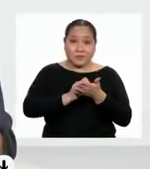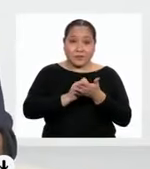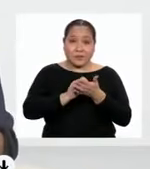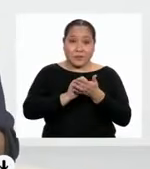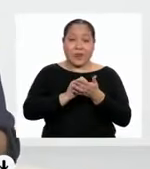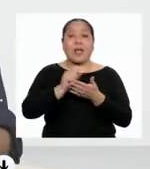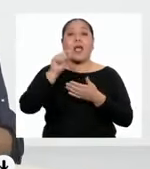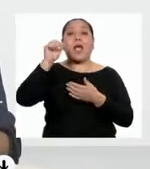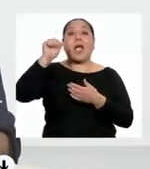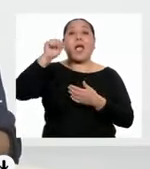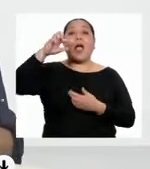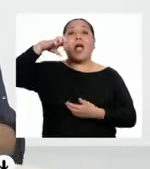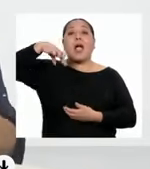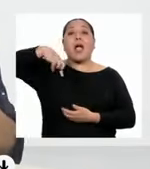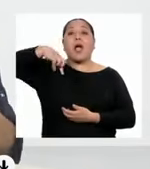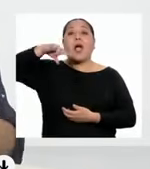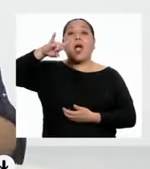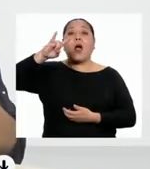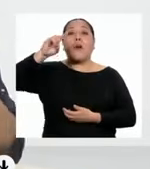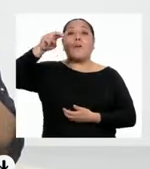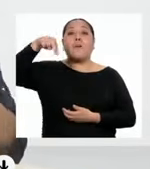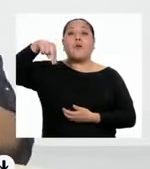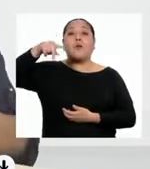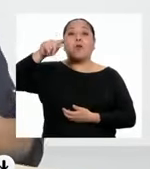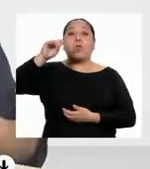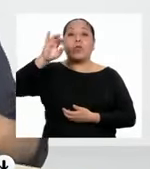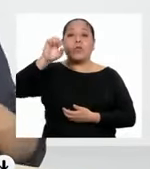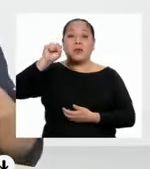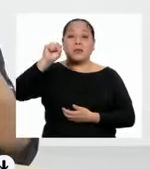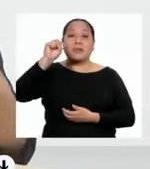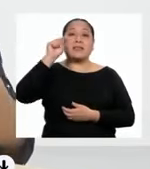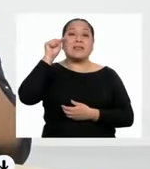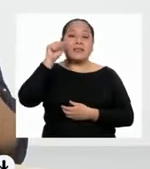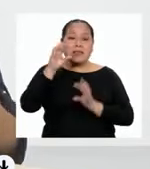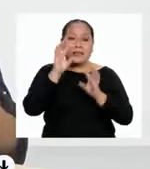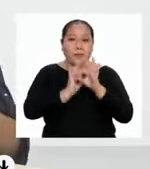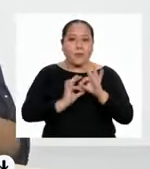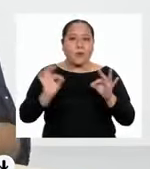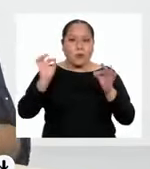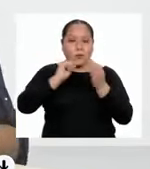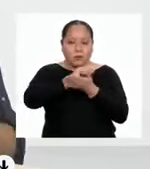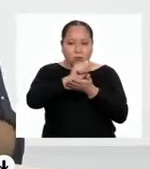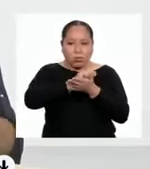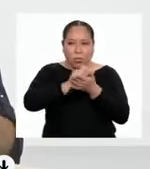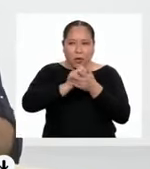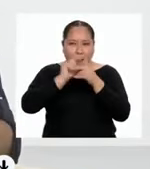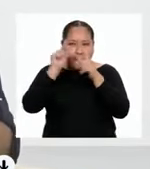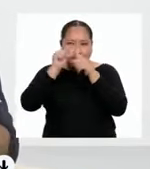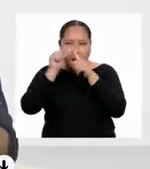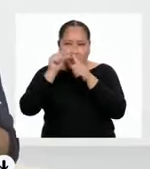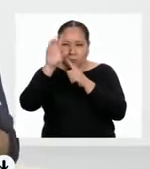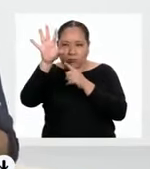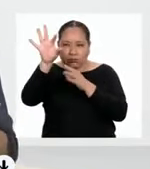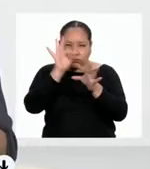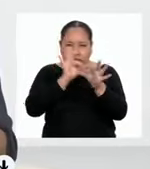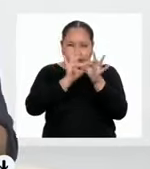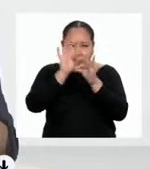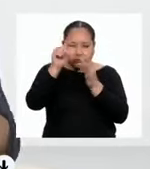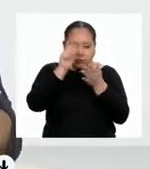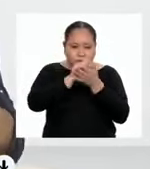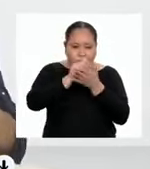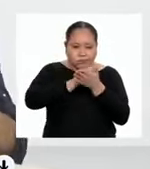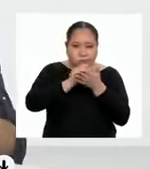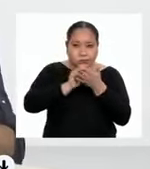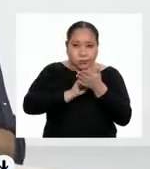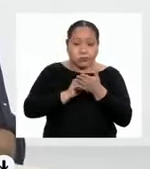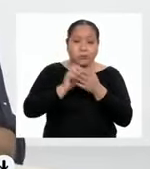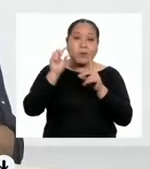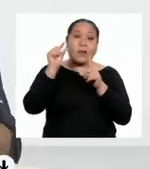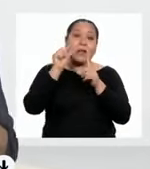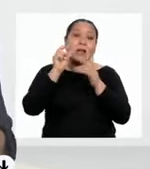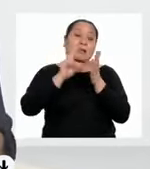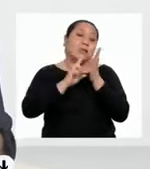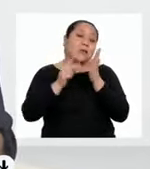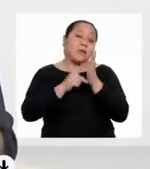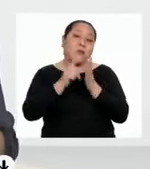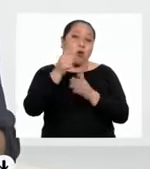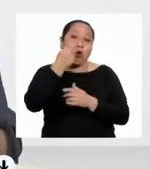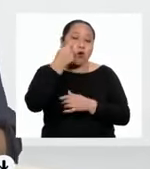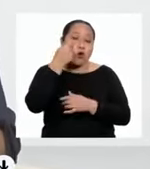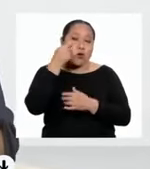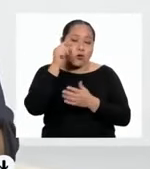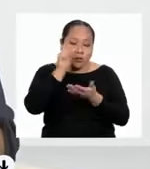importantes para fijar las ideas principales y las palabras o expresiones cuyo significado